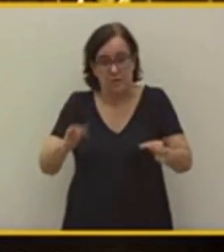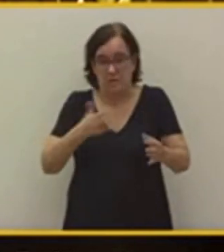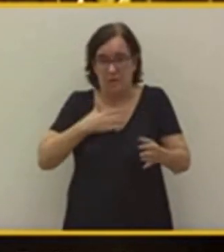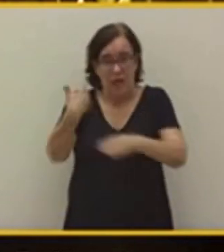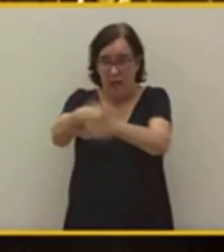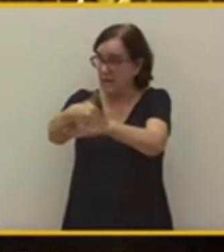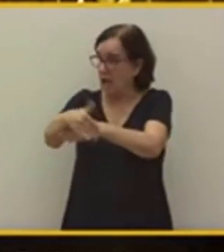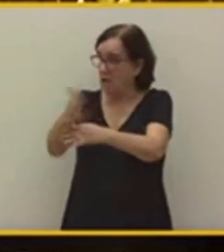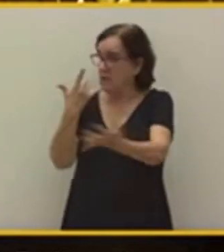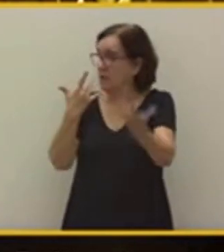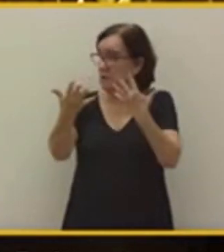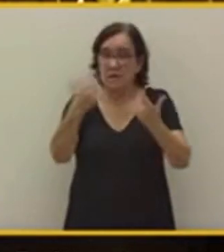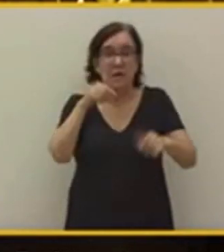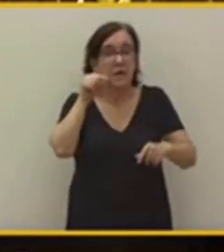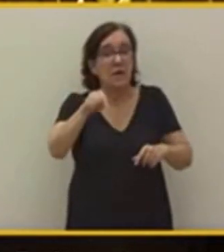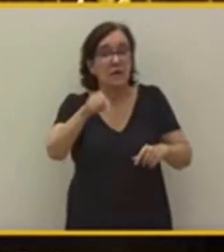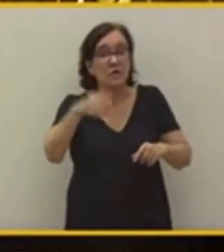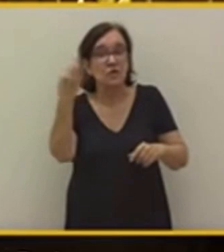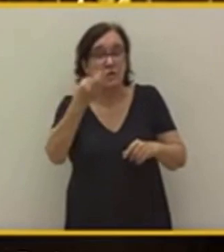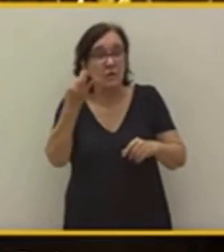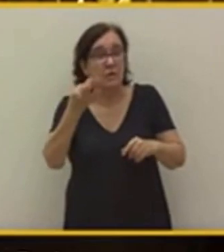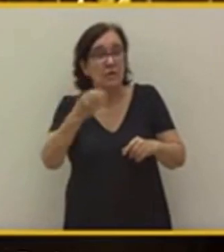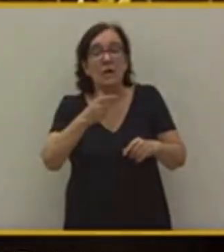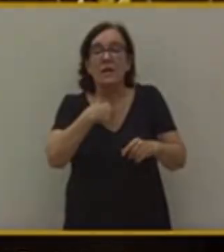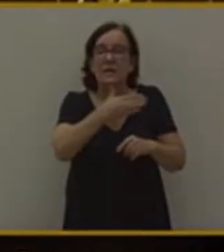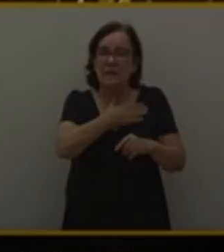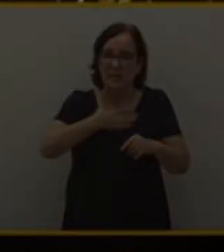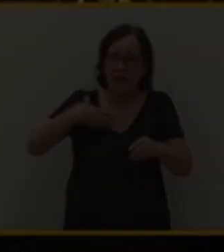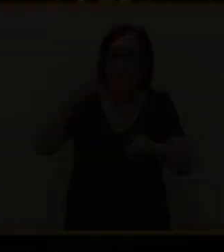nuestras calles. Eso es precisamente lo que queremos hacer.